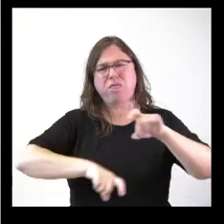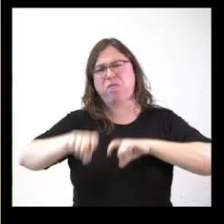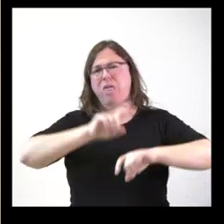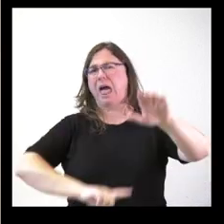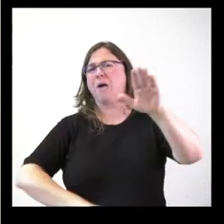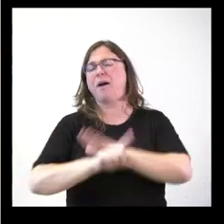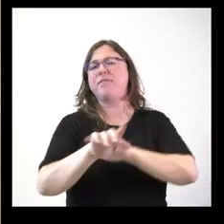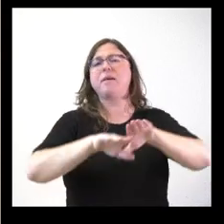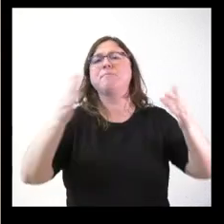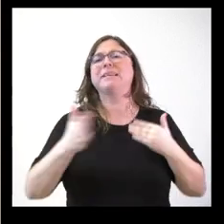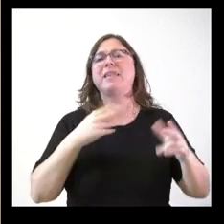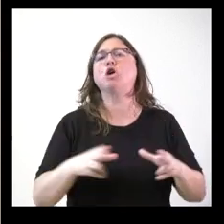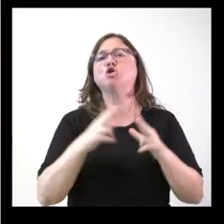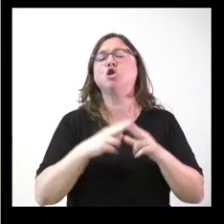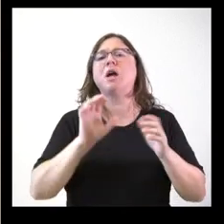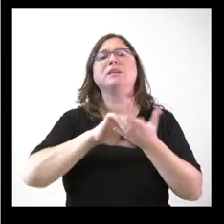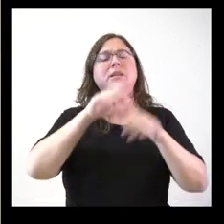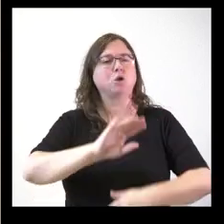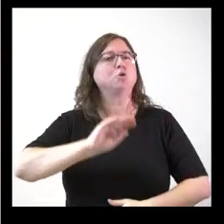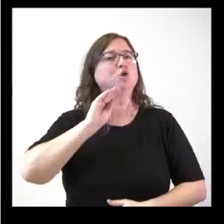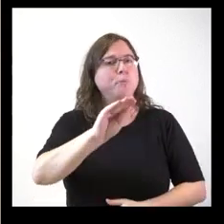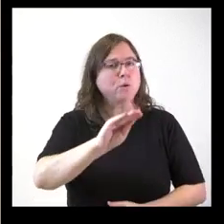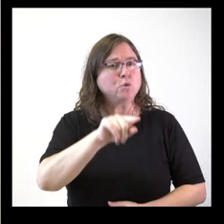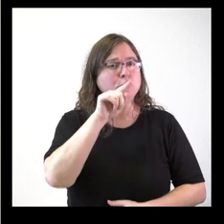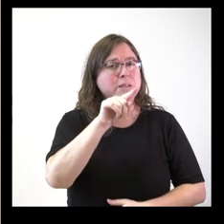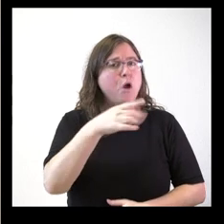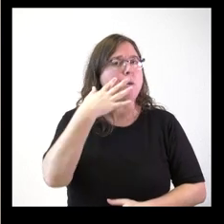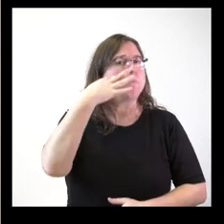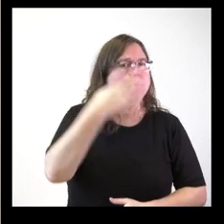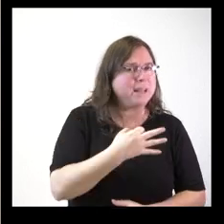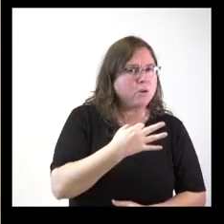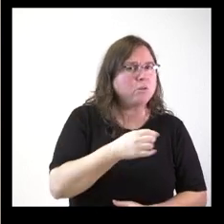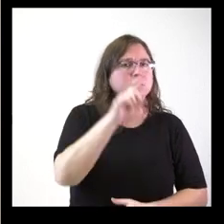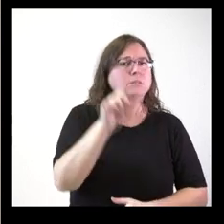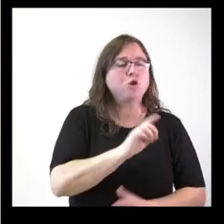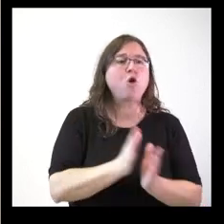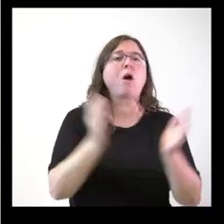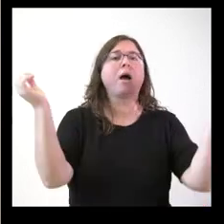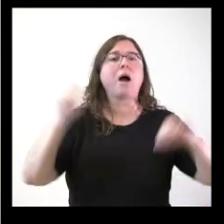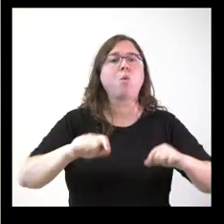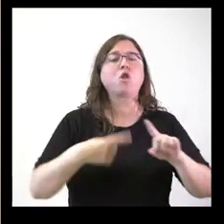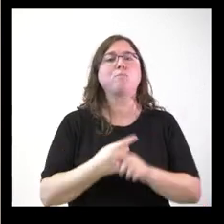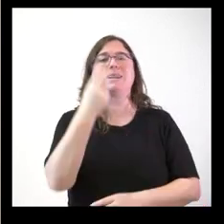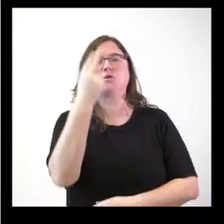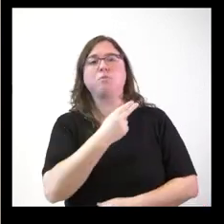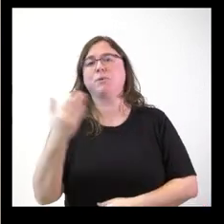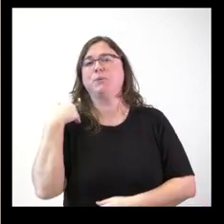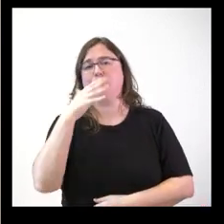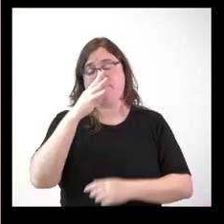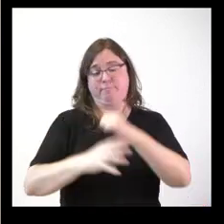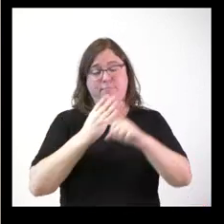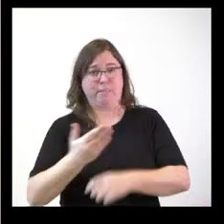la mesa del diálogo social de Castilla y León. Mi pregunta es si estos peligran tanto los acuerdos como los compromisos adoptados en la anterior